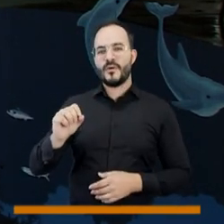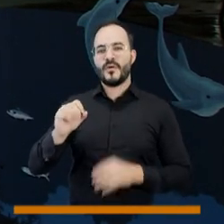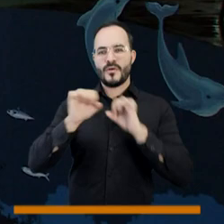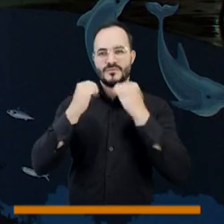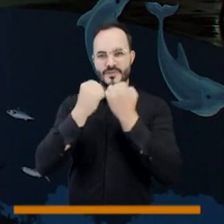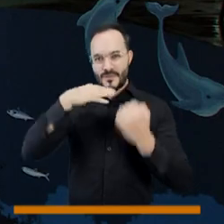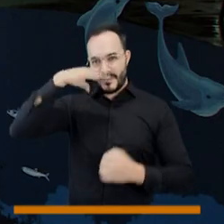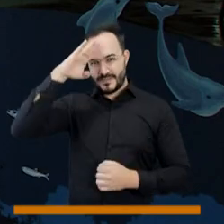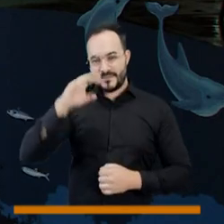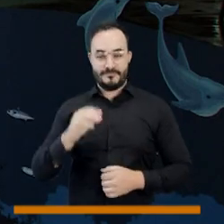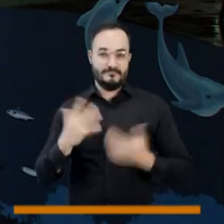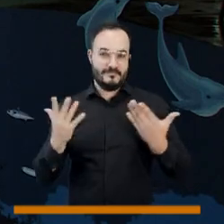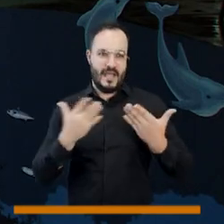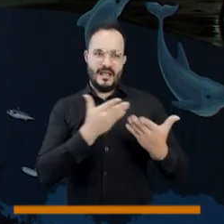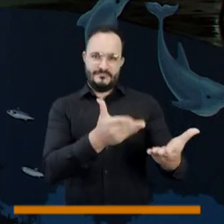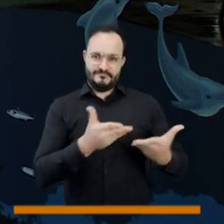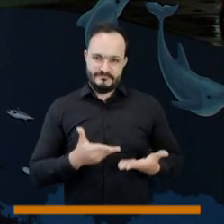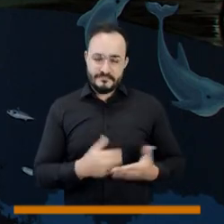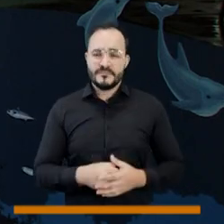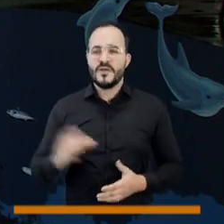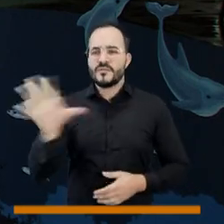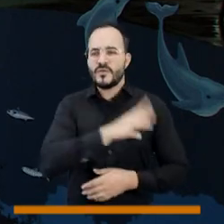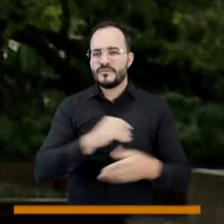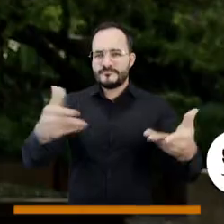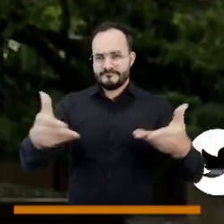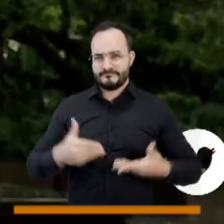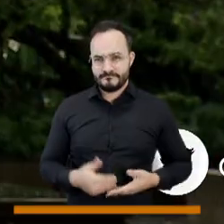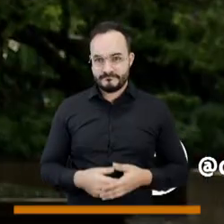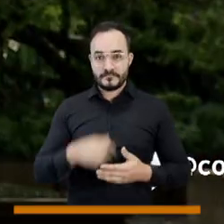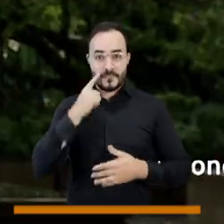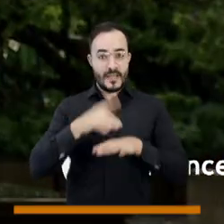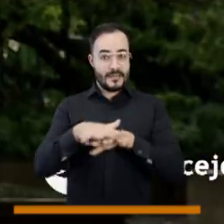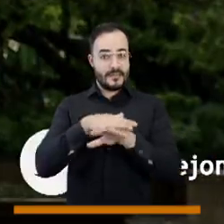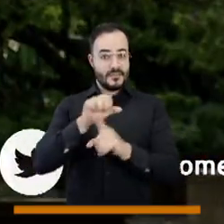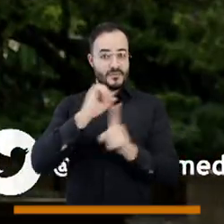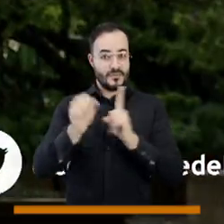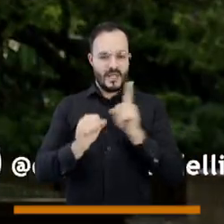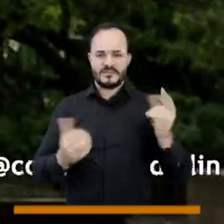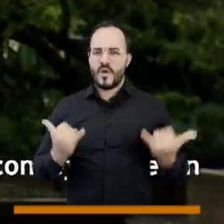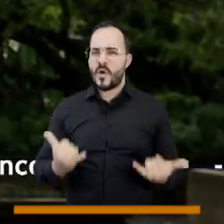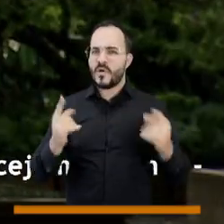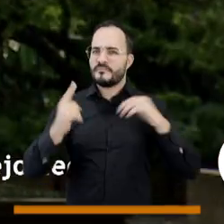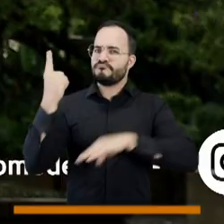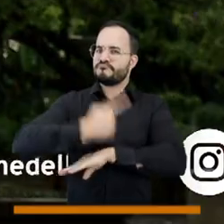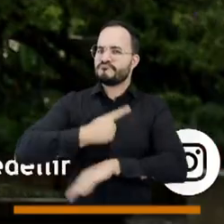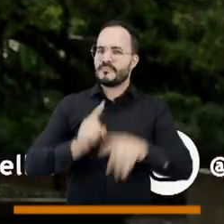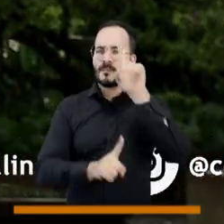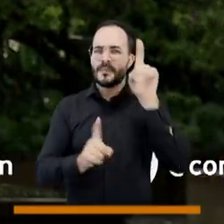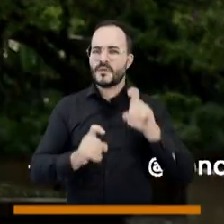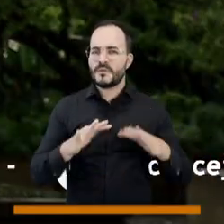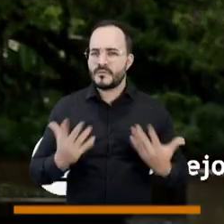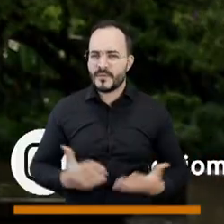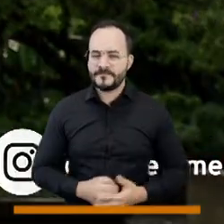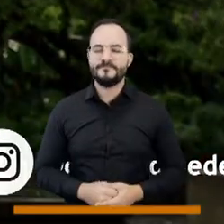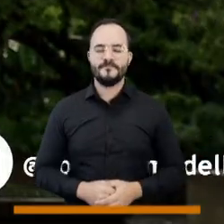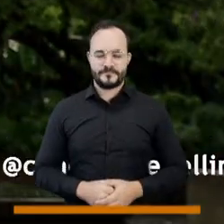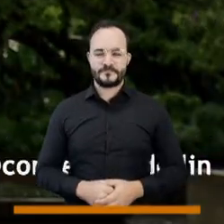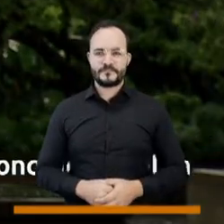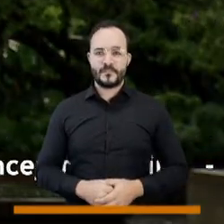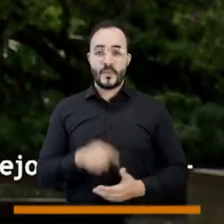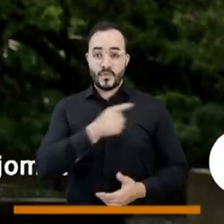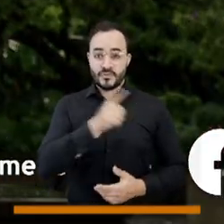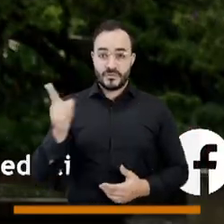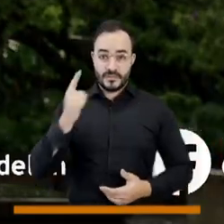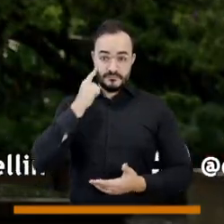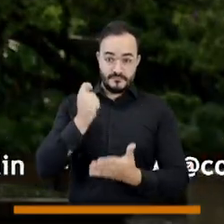Bienvenidos y los invitamos a participar de esta discusión. Nos vemos en las redes sociales con la pregunta que les tenemos para el día de hoy. ¿Siente